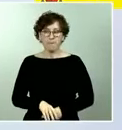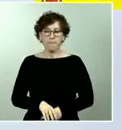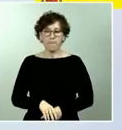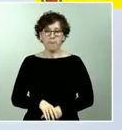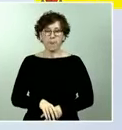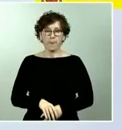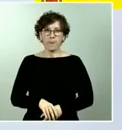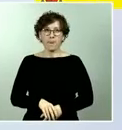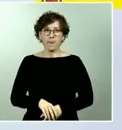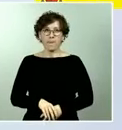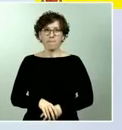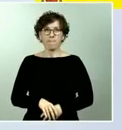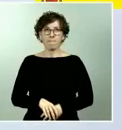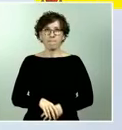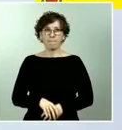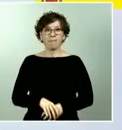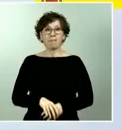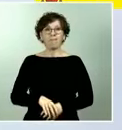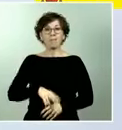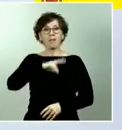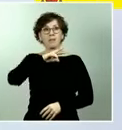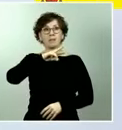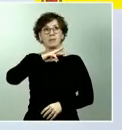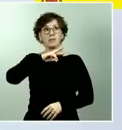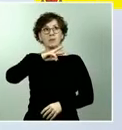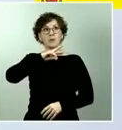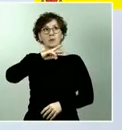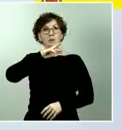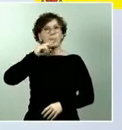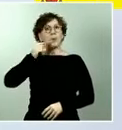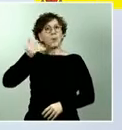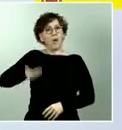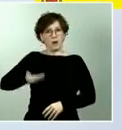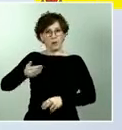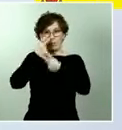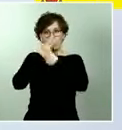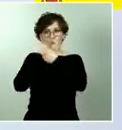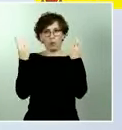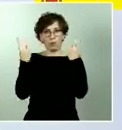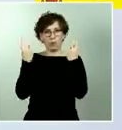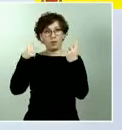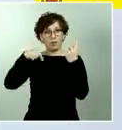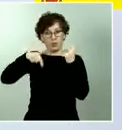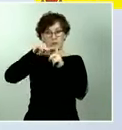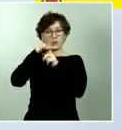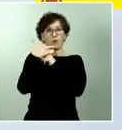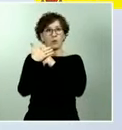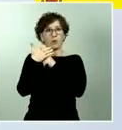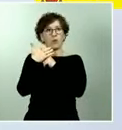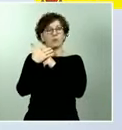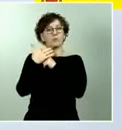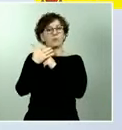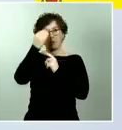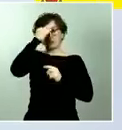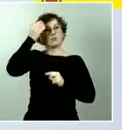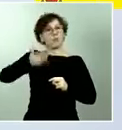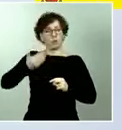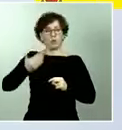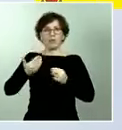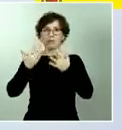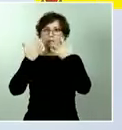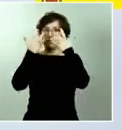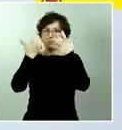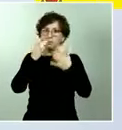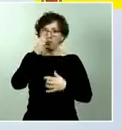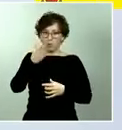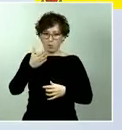valor de lo público en una situación como esta. Porque cuando tenemos una amenaza real para nuestras vidas, el